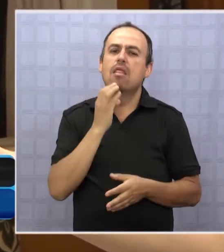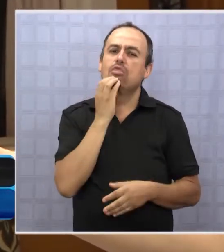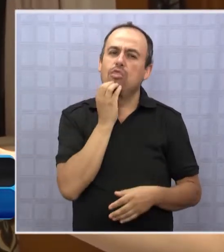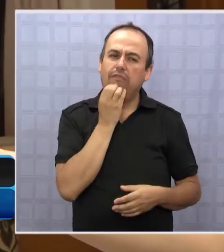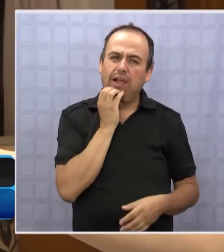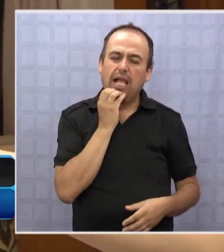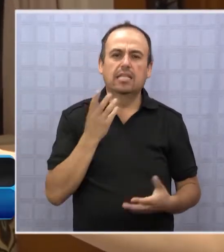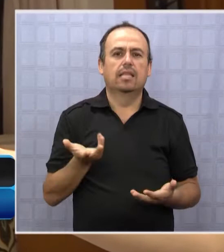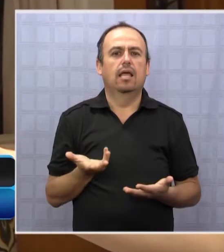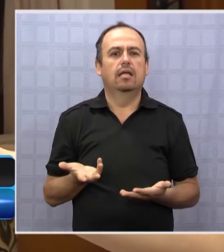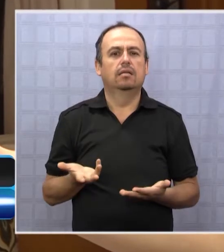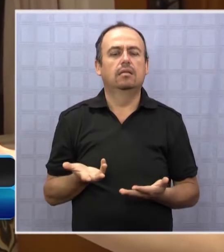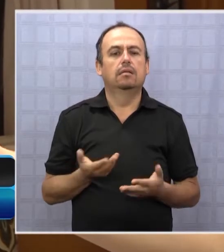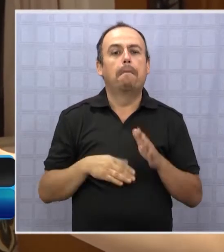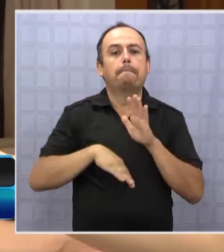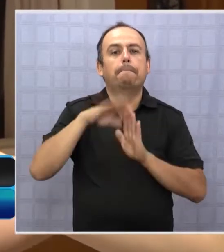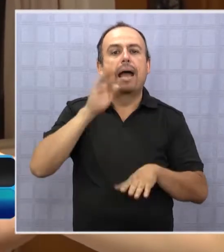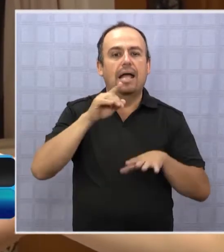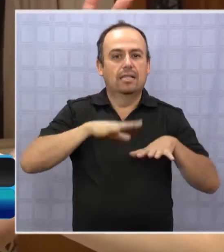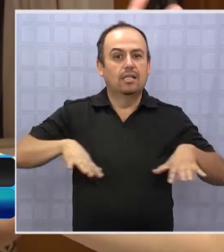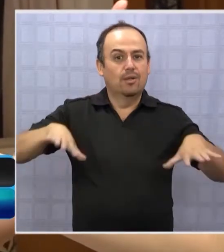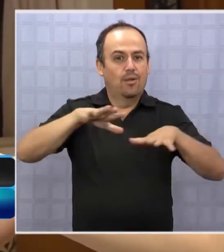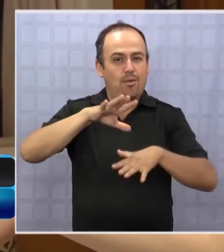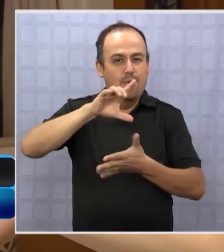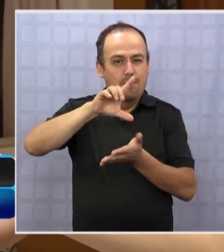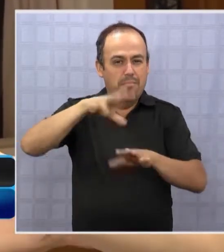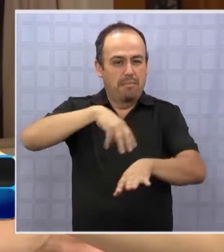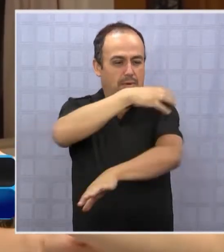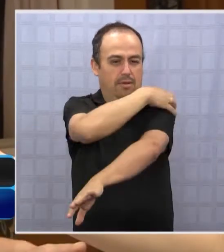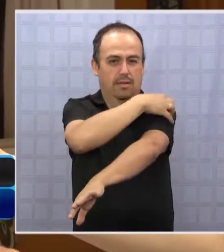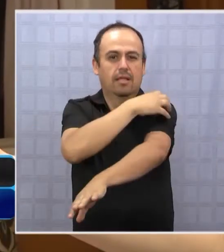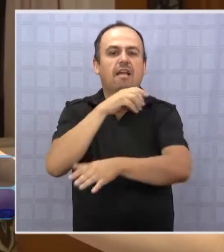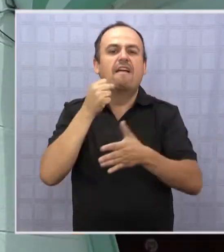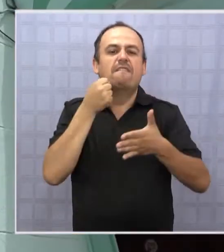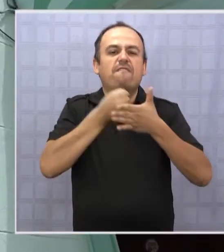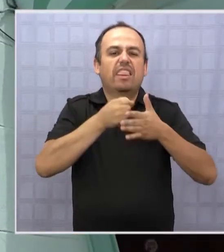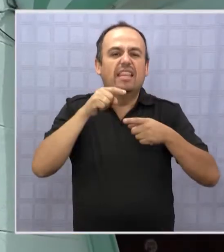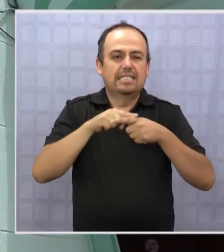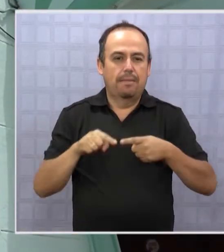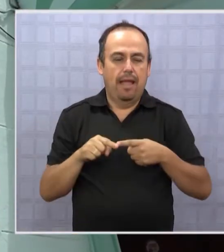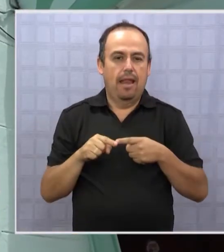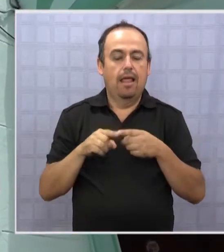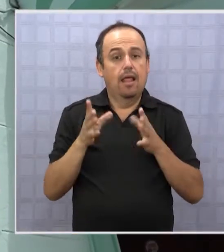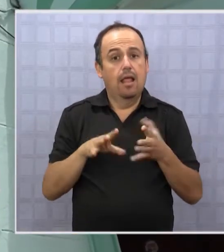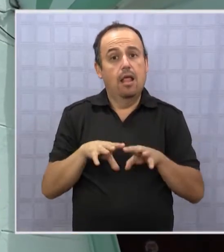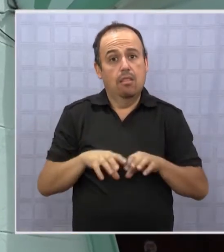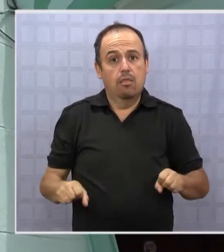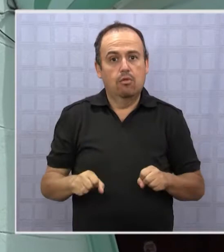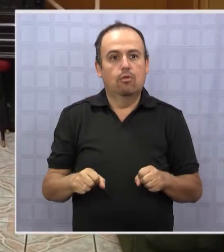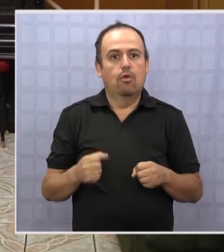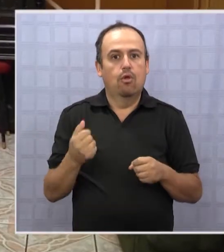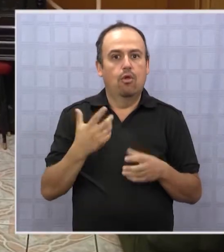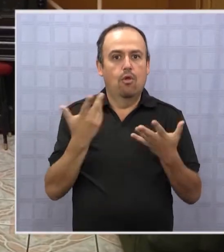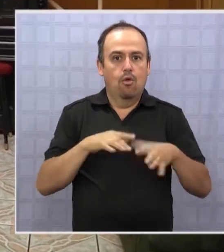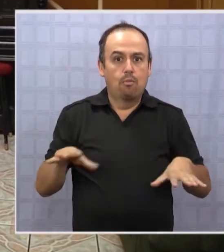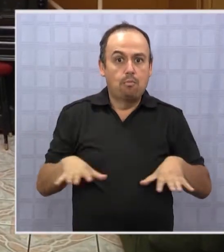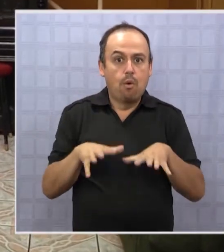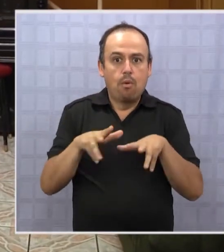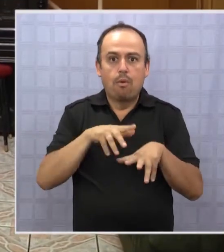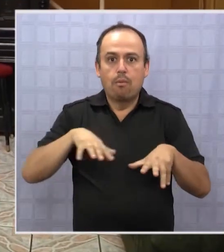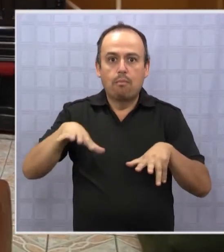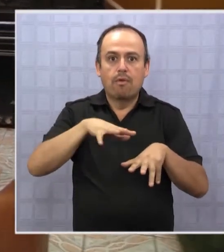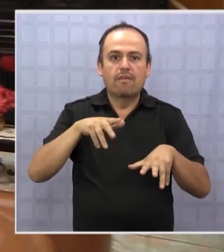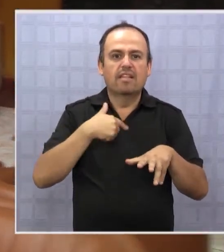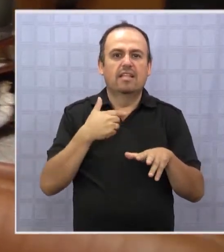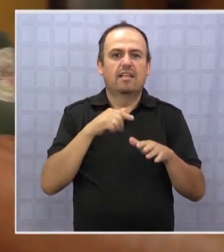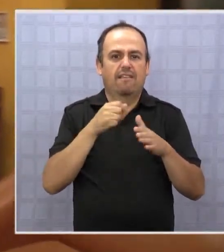Antofagasta, más de estas zonas para pasar el fin de semana. De acuerdo a las proyecciones de Movimiento